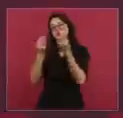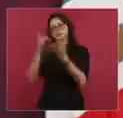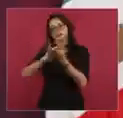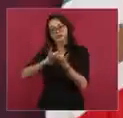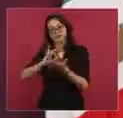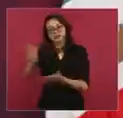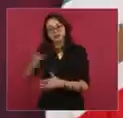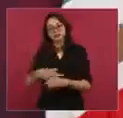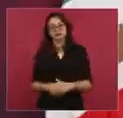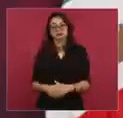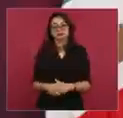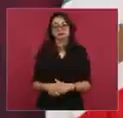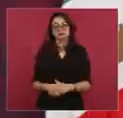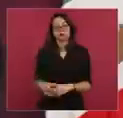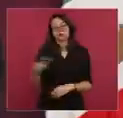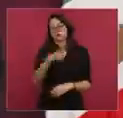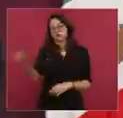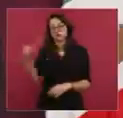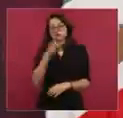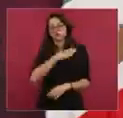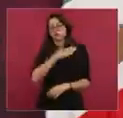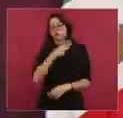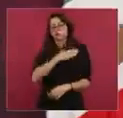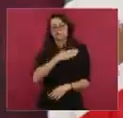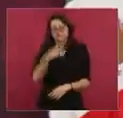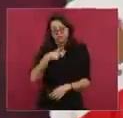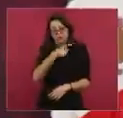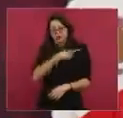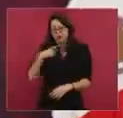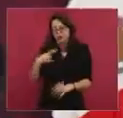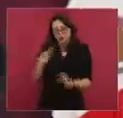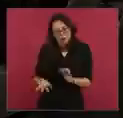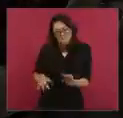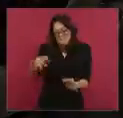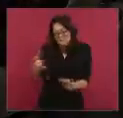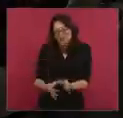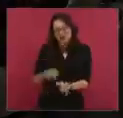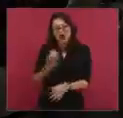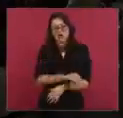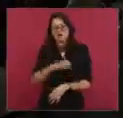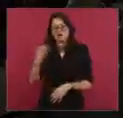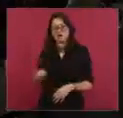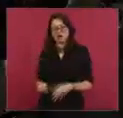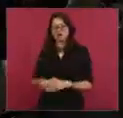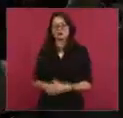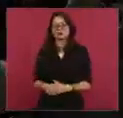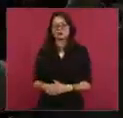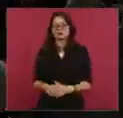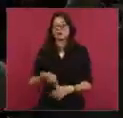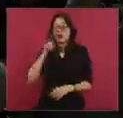al tren del Istmo, y la gente tan entusiasmada,